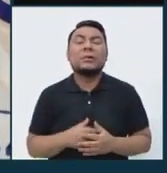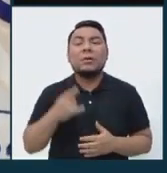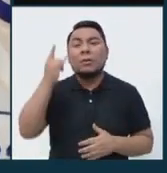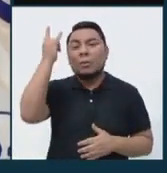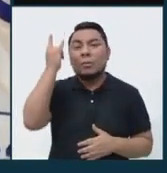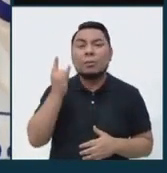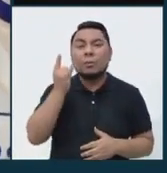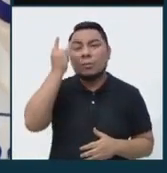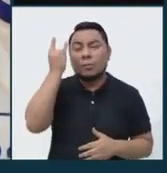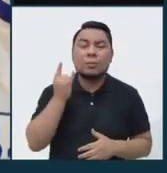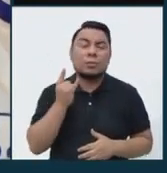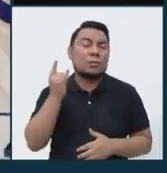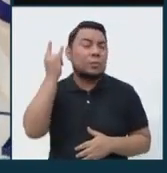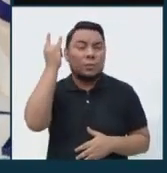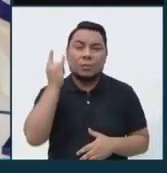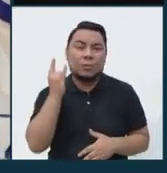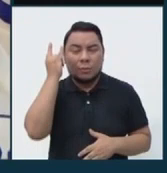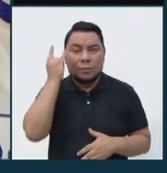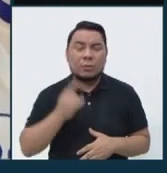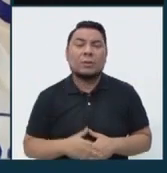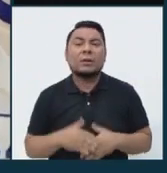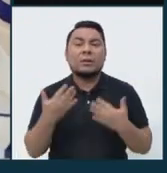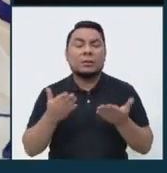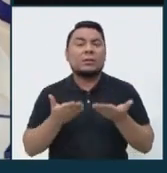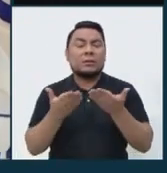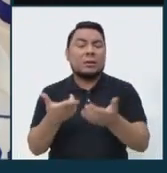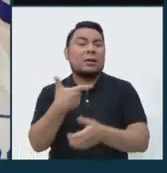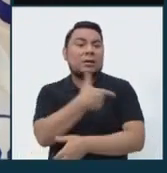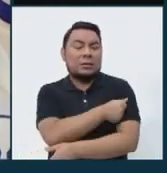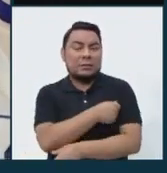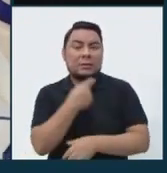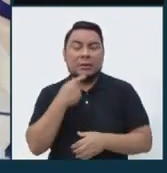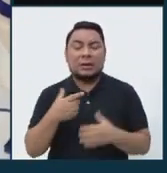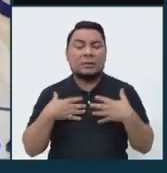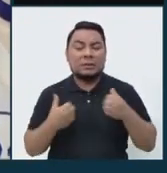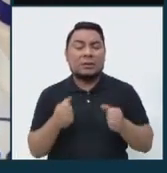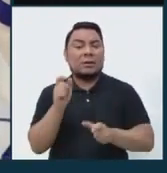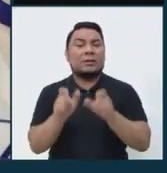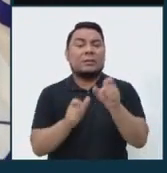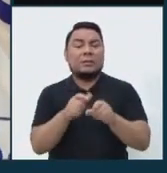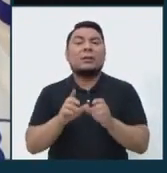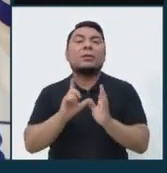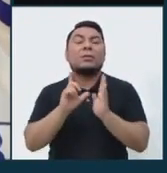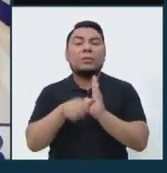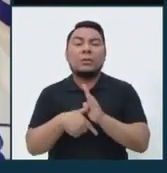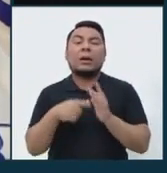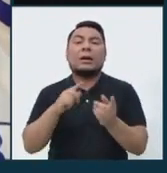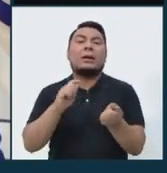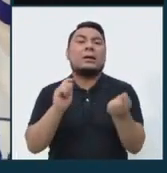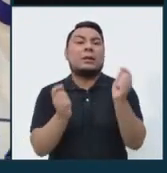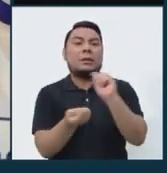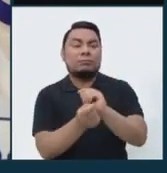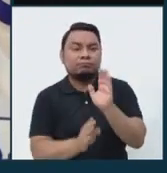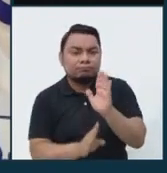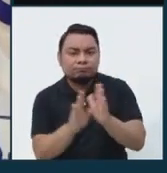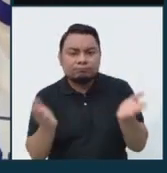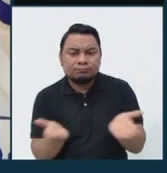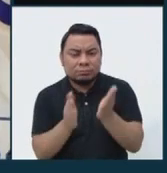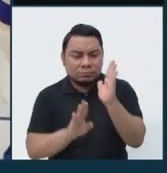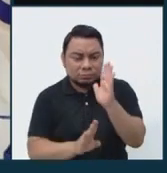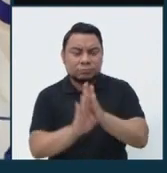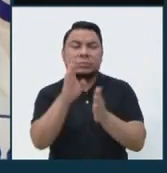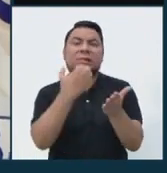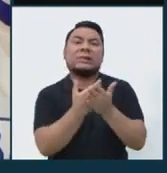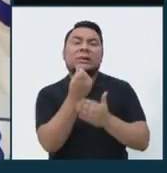urge terminar de vacunar, de sanar a la gente, luego reactivamos la economía. Y reactivar la